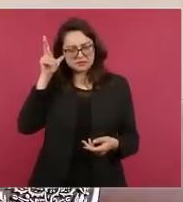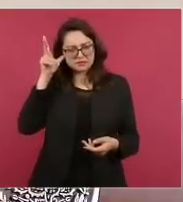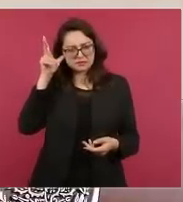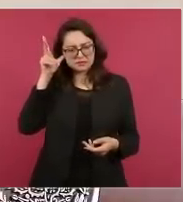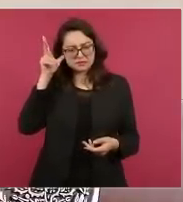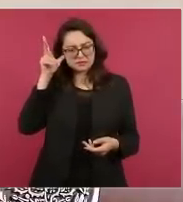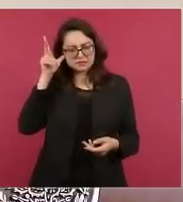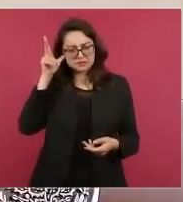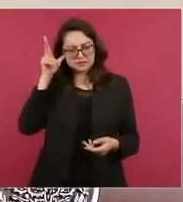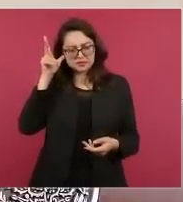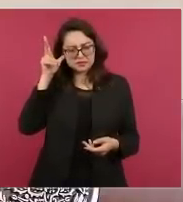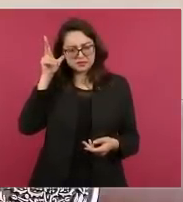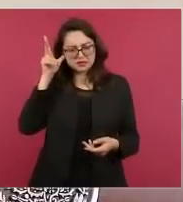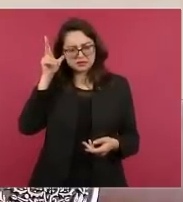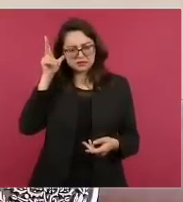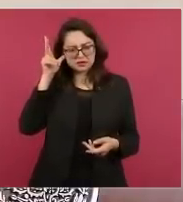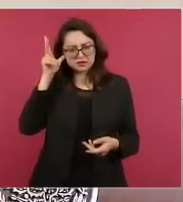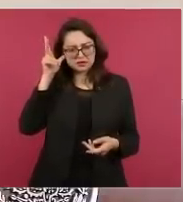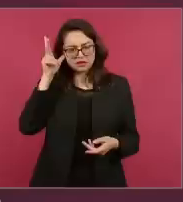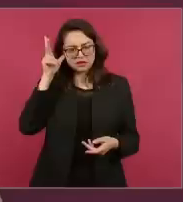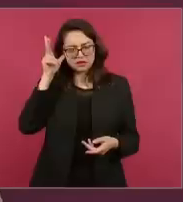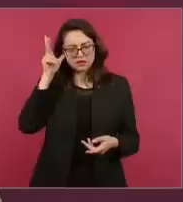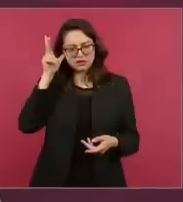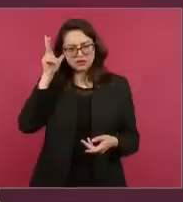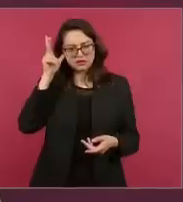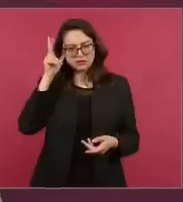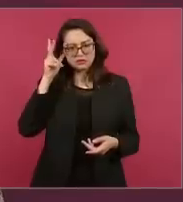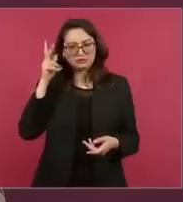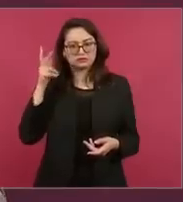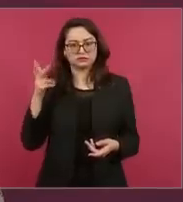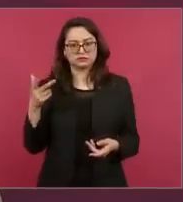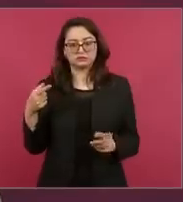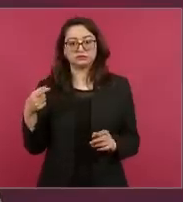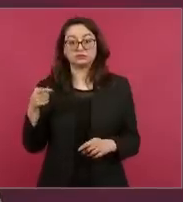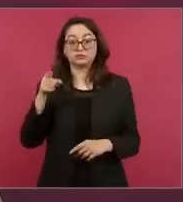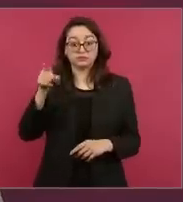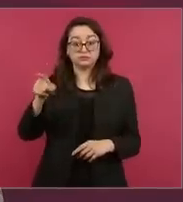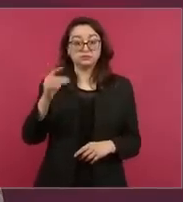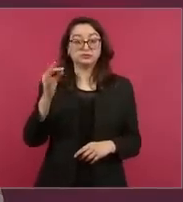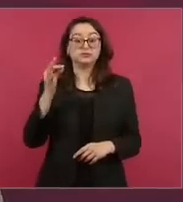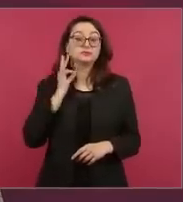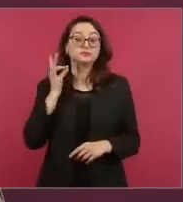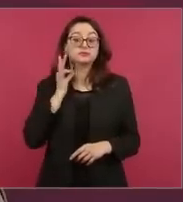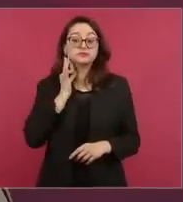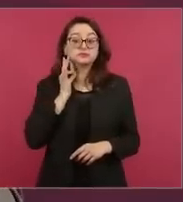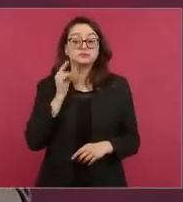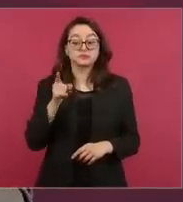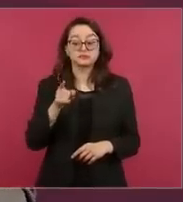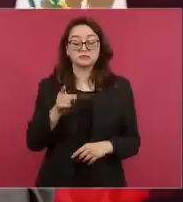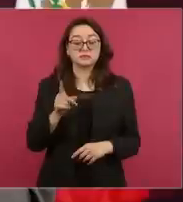quiso cumplir la instrucción y en efecto